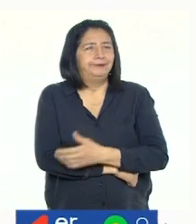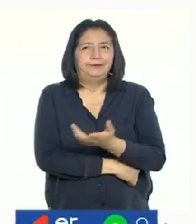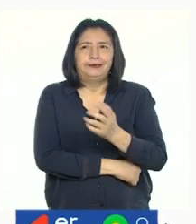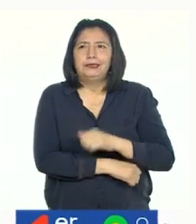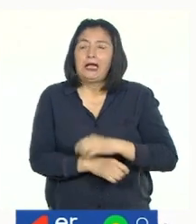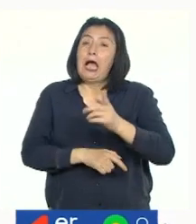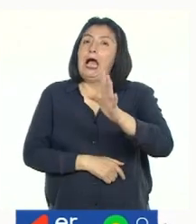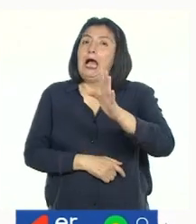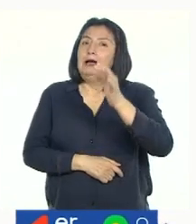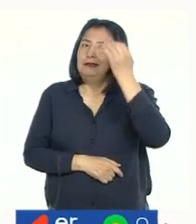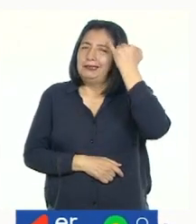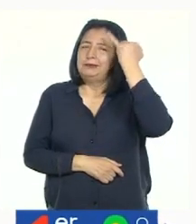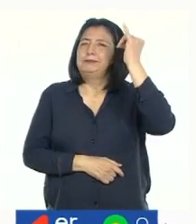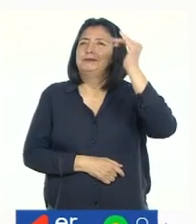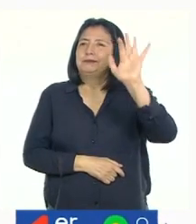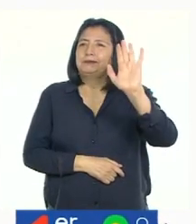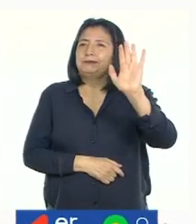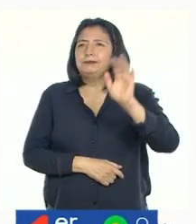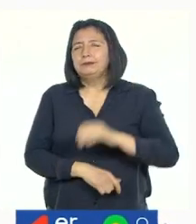Tengo una idea.